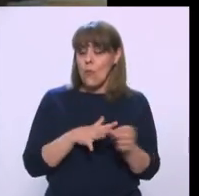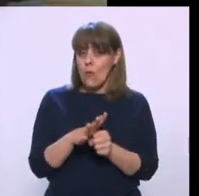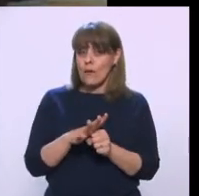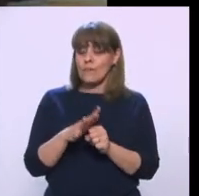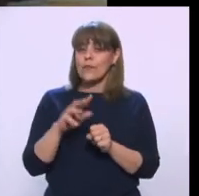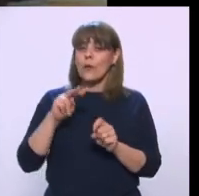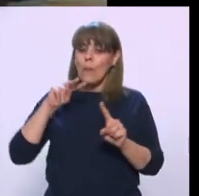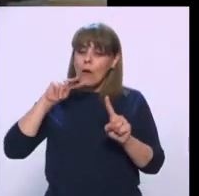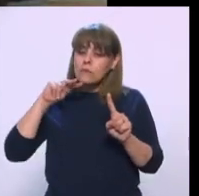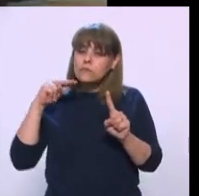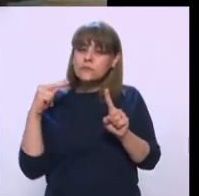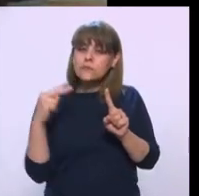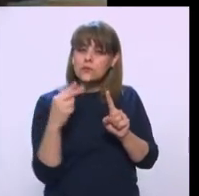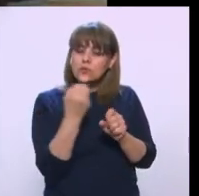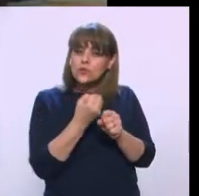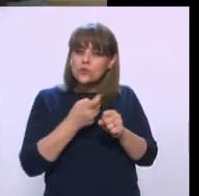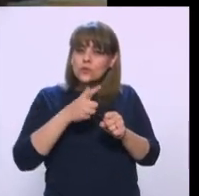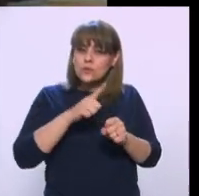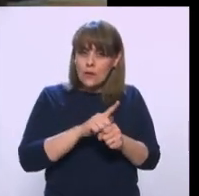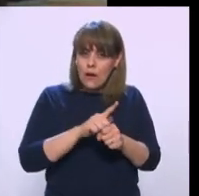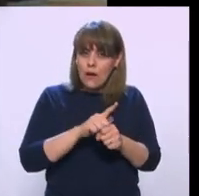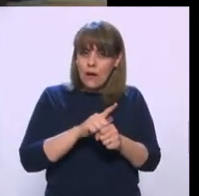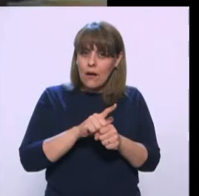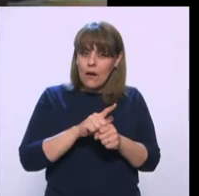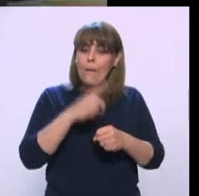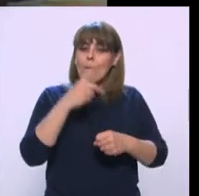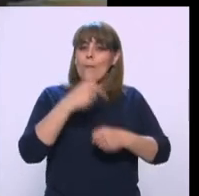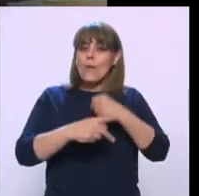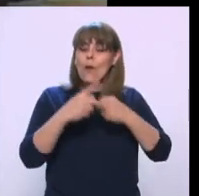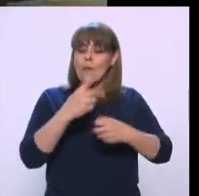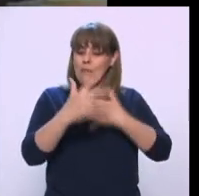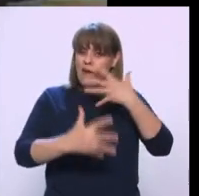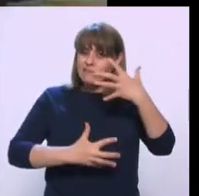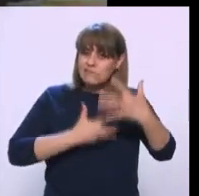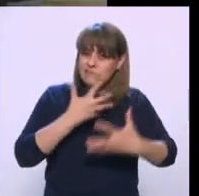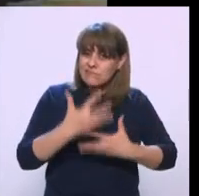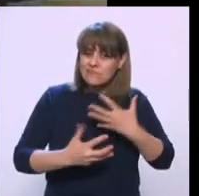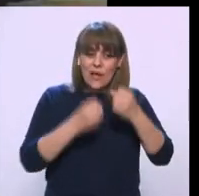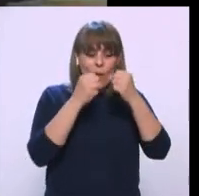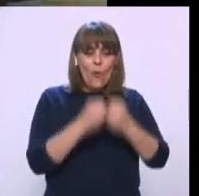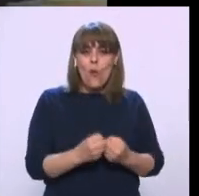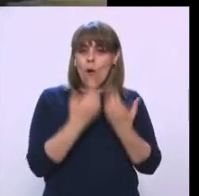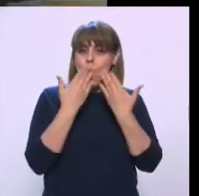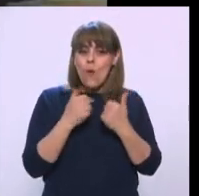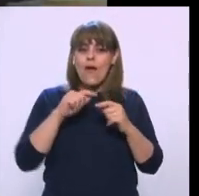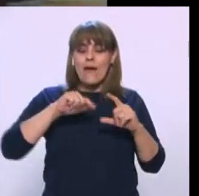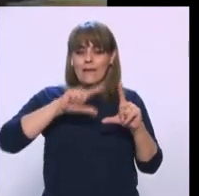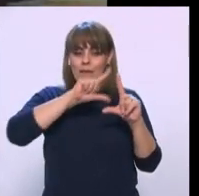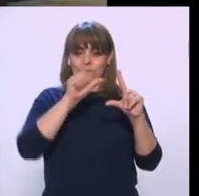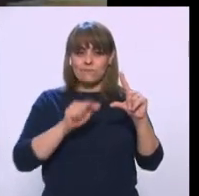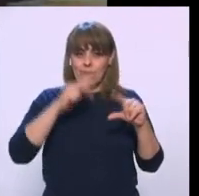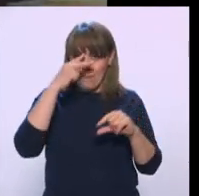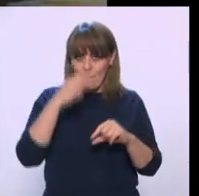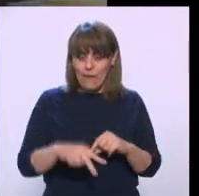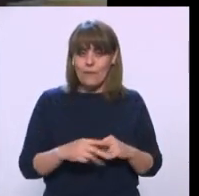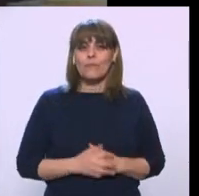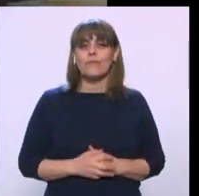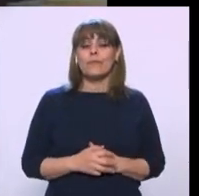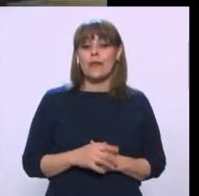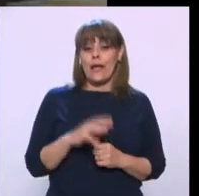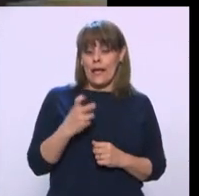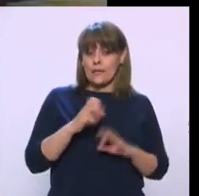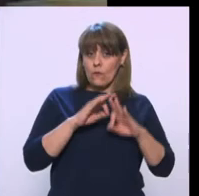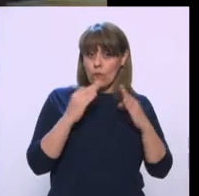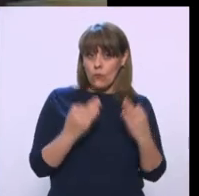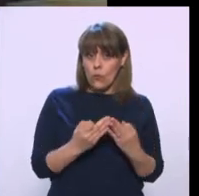perspectiva social sobre el problema de la violencia, de la inseguridad en este país. De este modo,